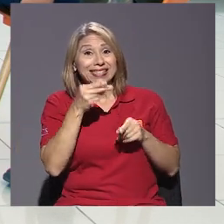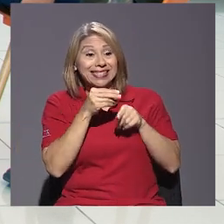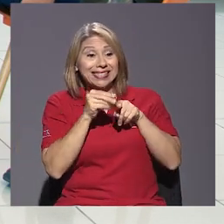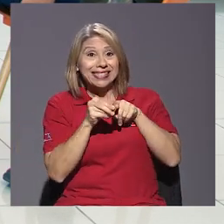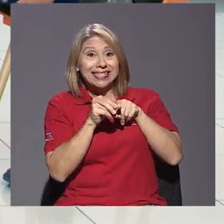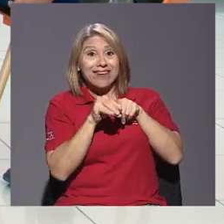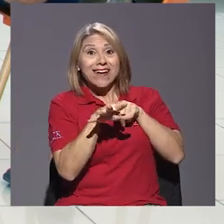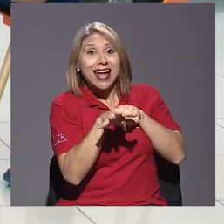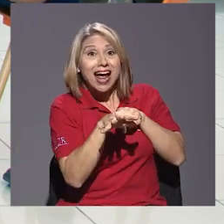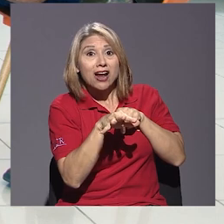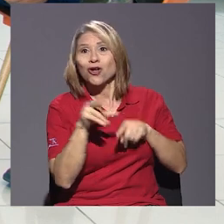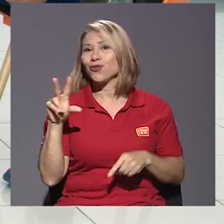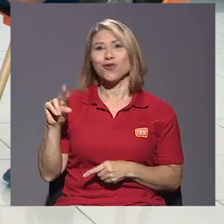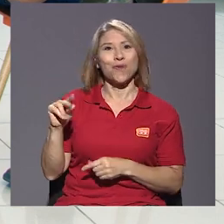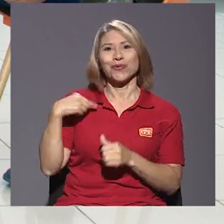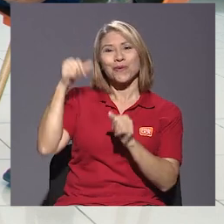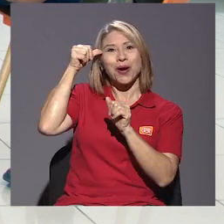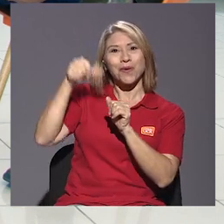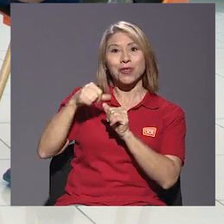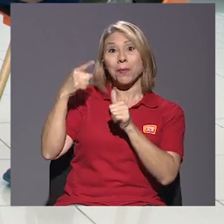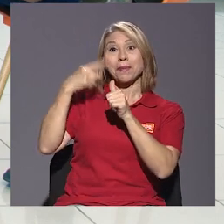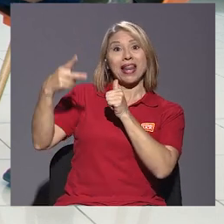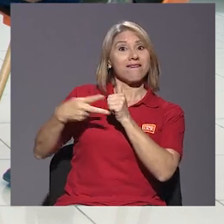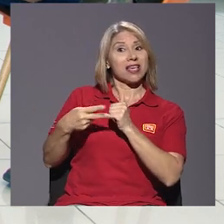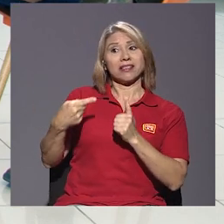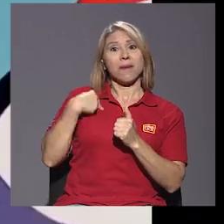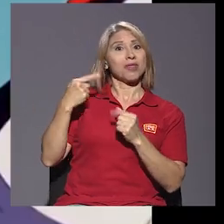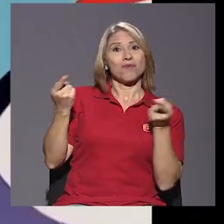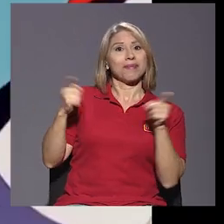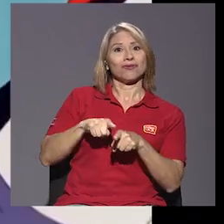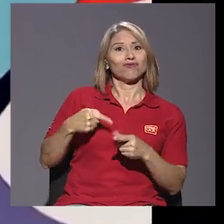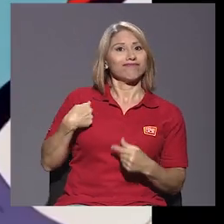De hecho, me acordé que la primera vez que fui con esa compañera, yo no me vine.